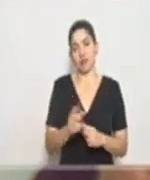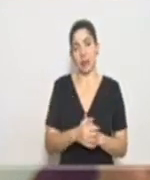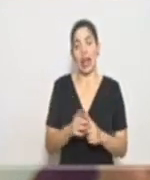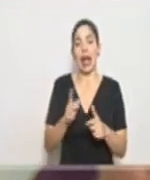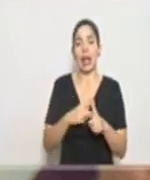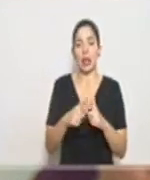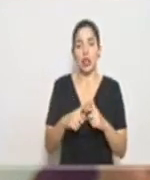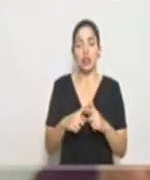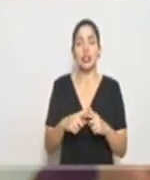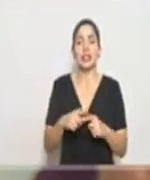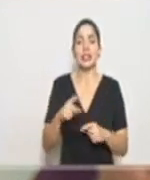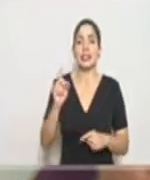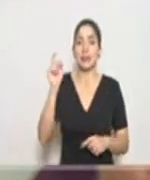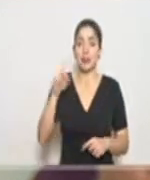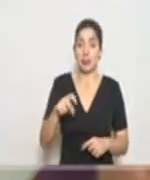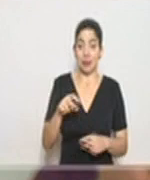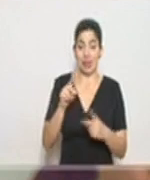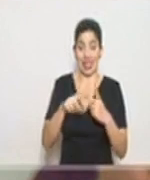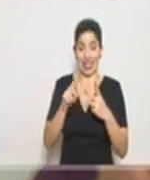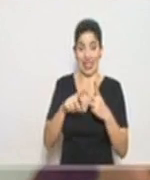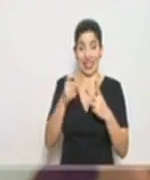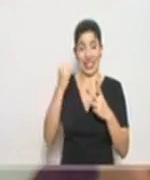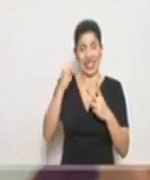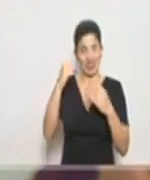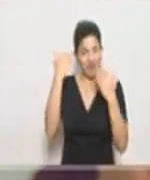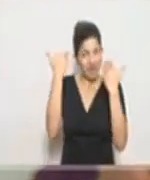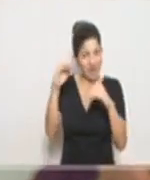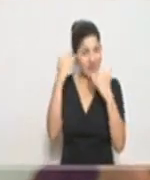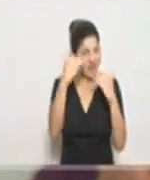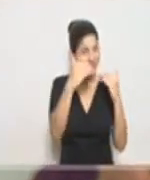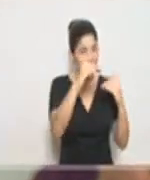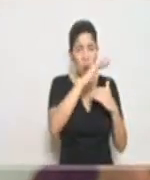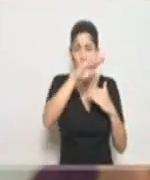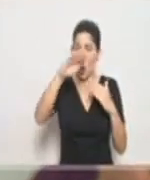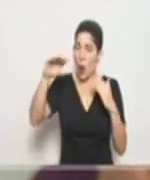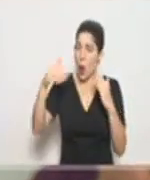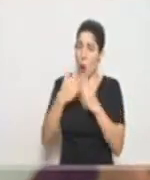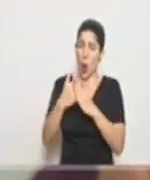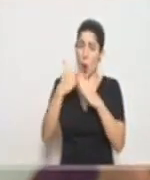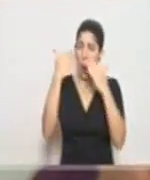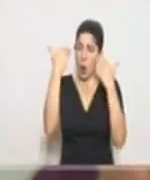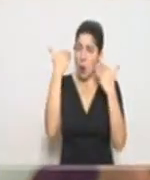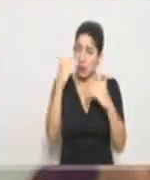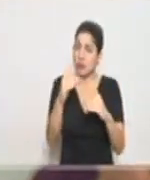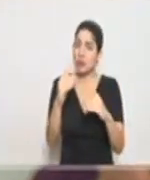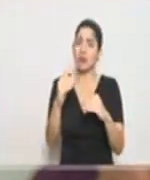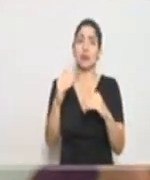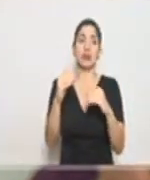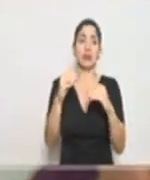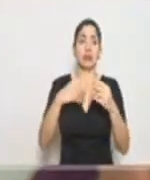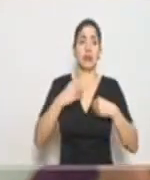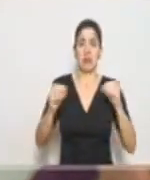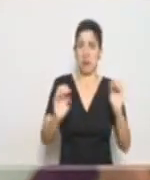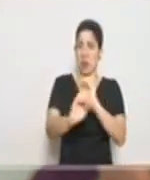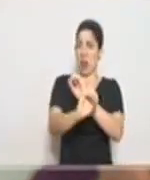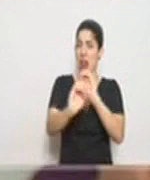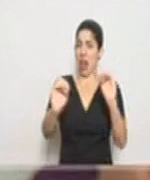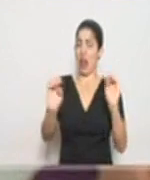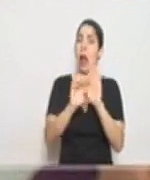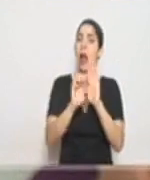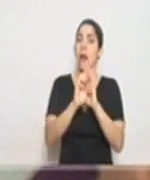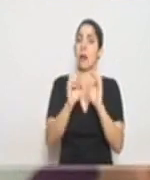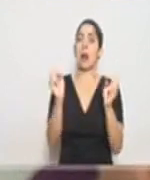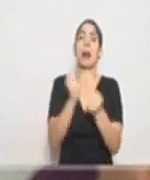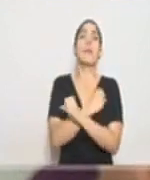Así que tenemos que, en ese escenario donde restringimos absolutamente todo, donde no hay transmisión, que prácticamente es